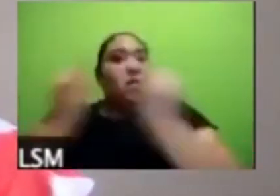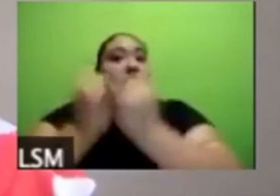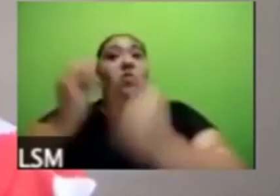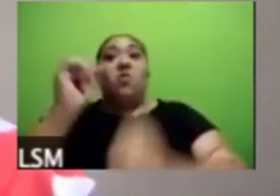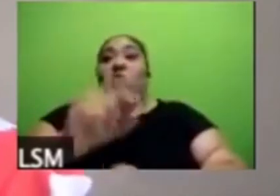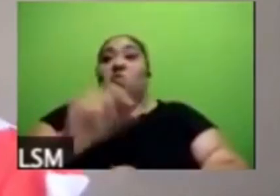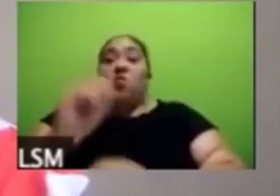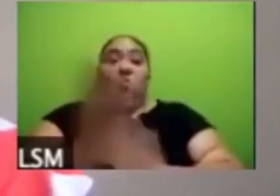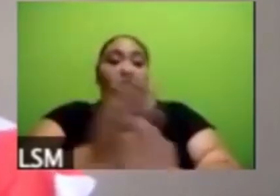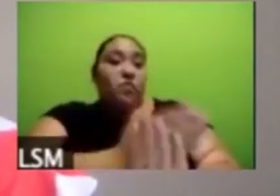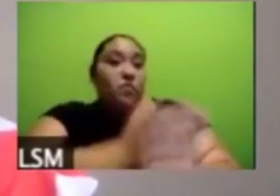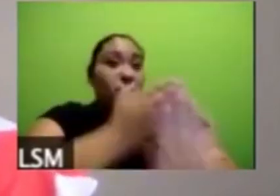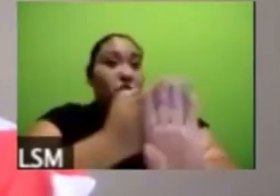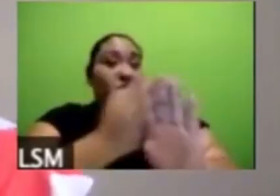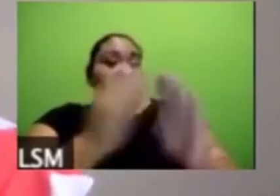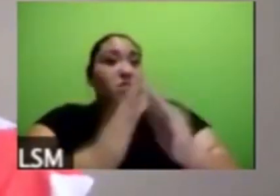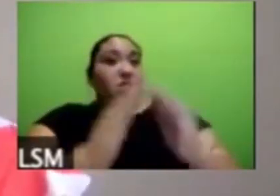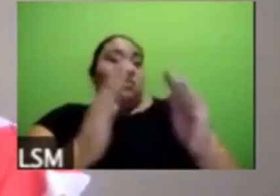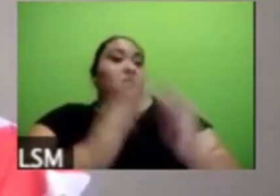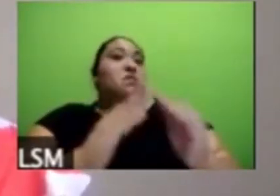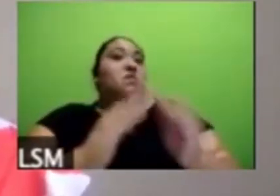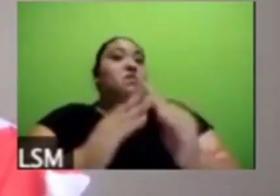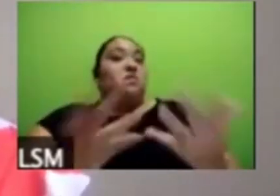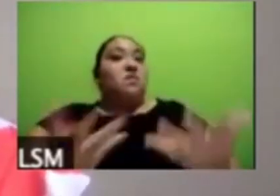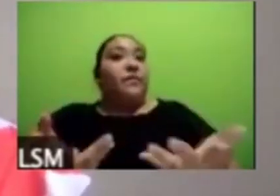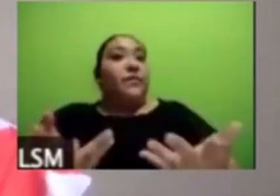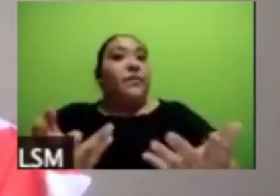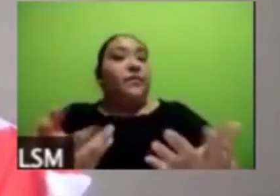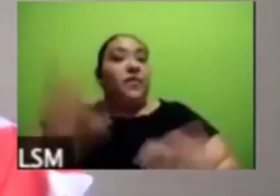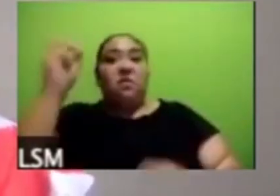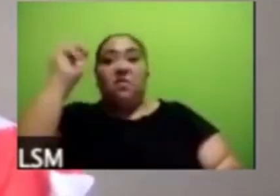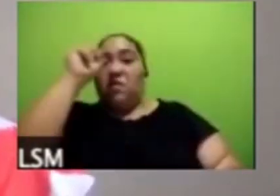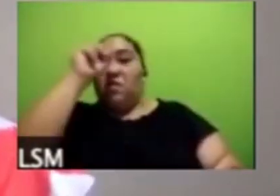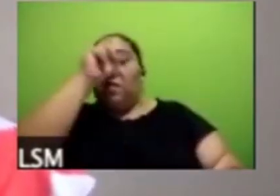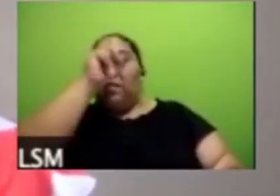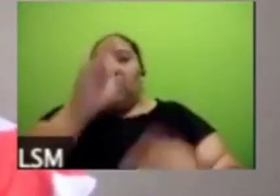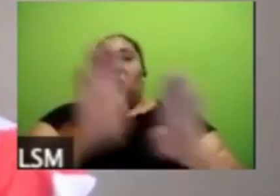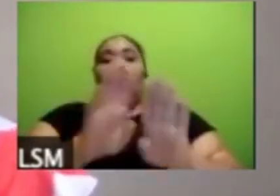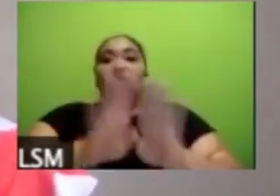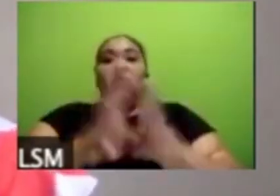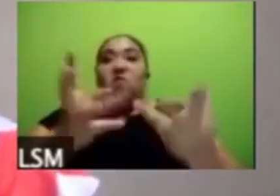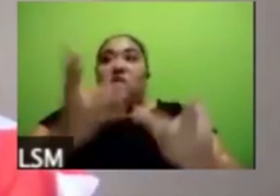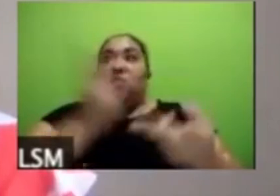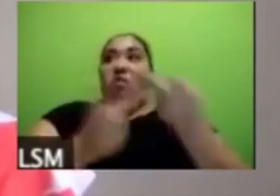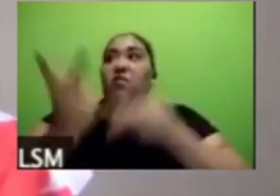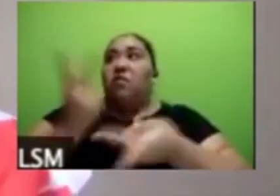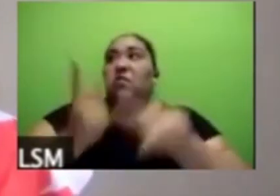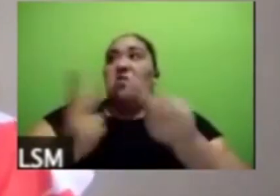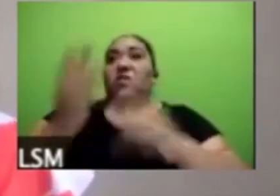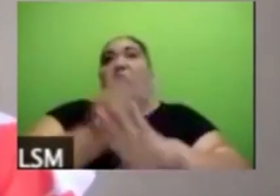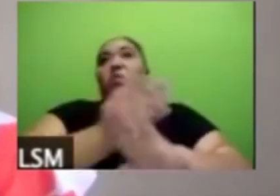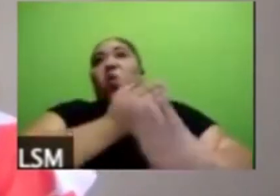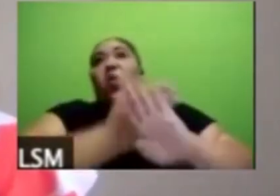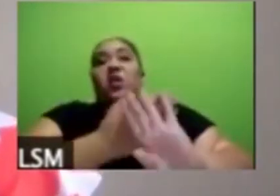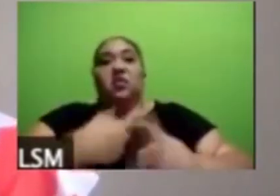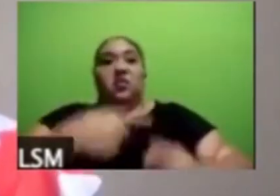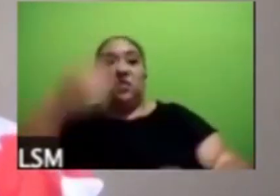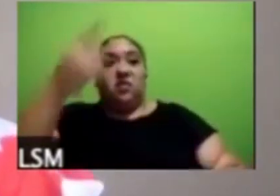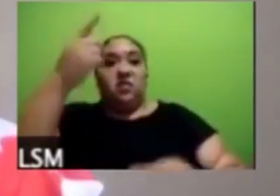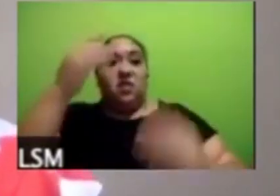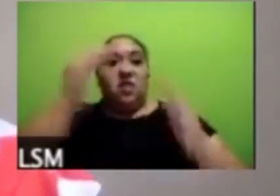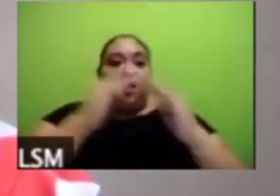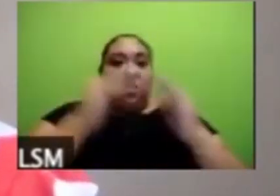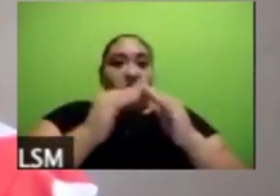difícil incluir datos de violencia doméstica en encuestas porque tienen que seguir ciertos